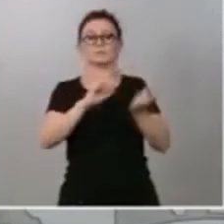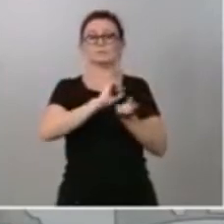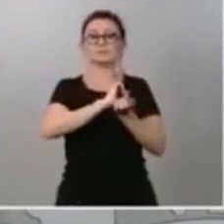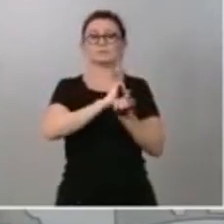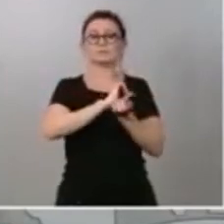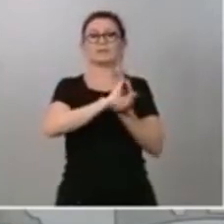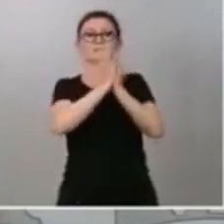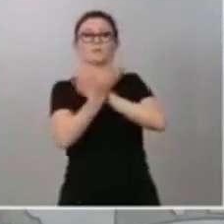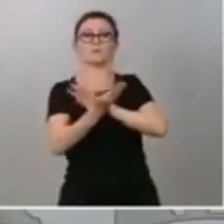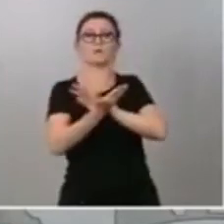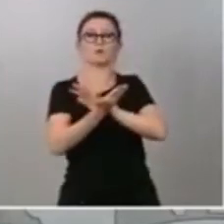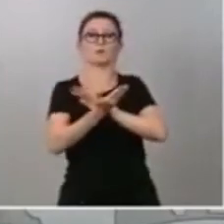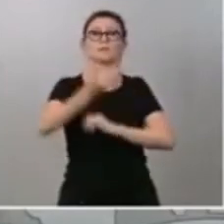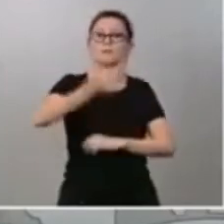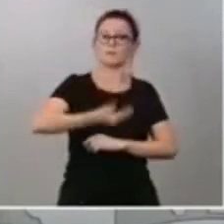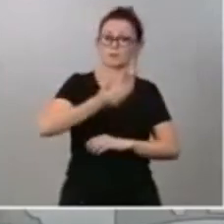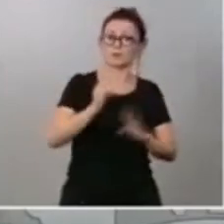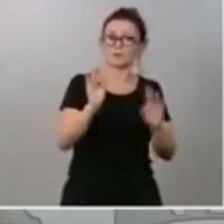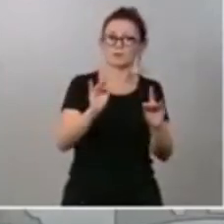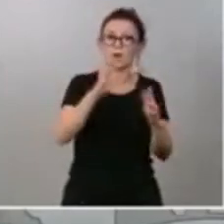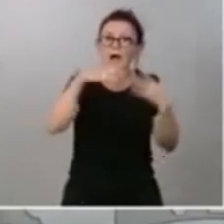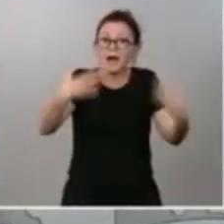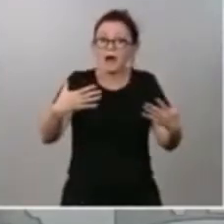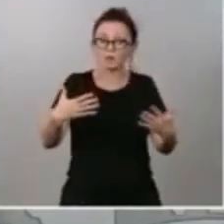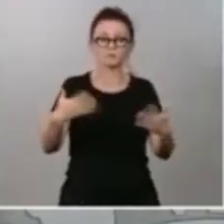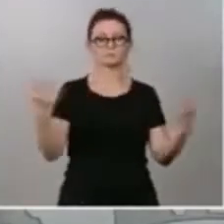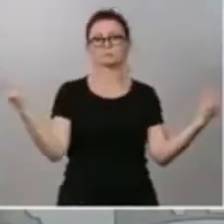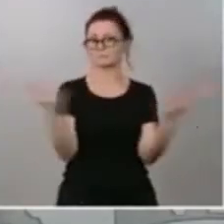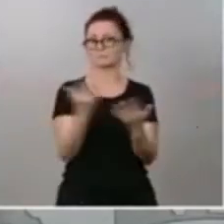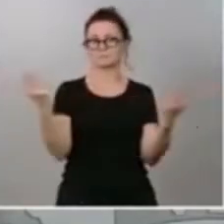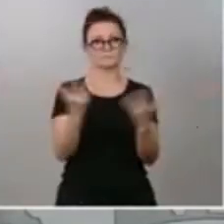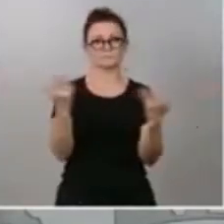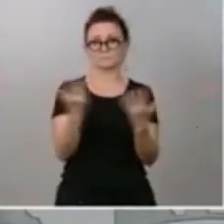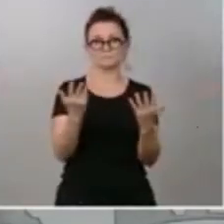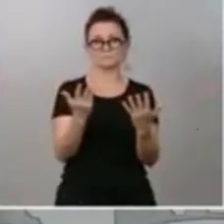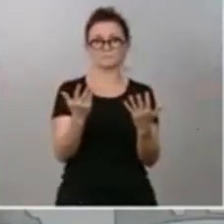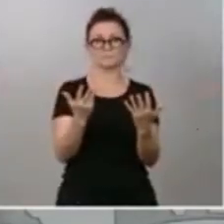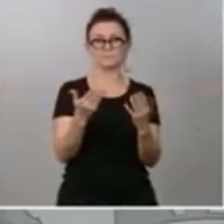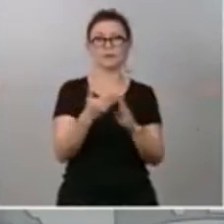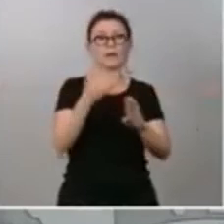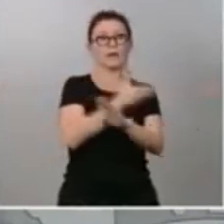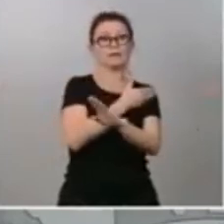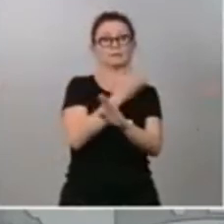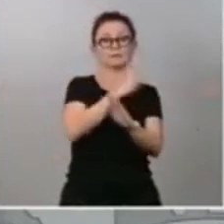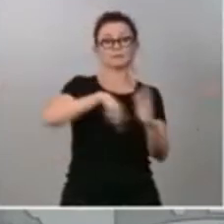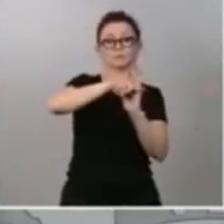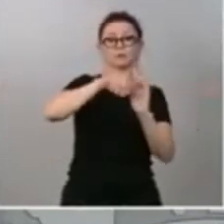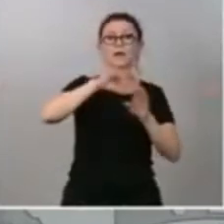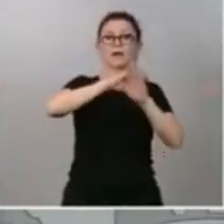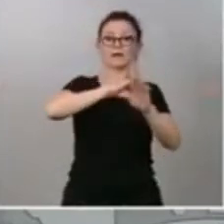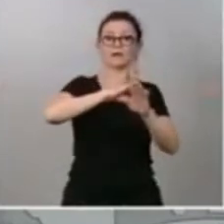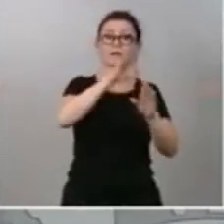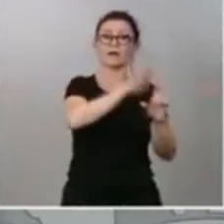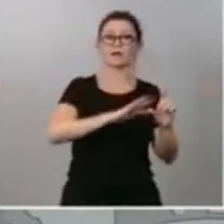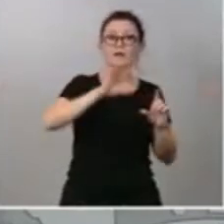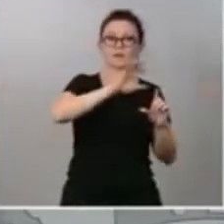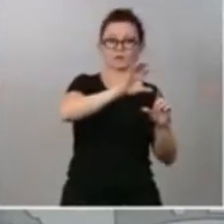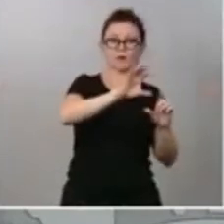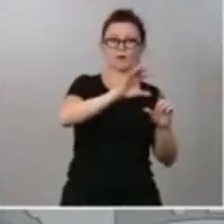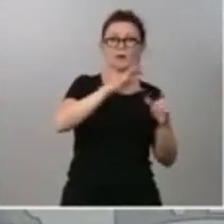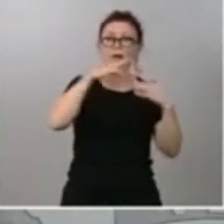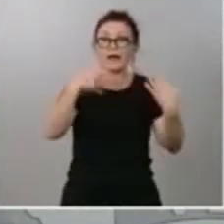imprescindibles. Antes constituían una agenda nacional hoy presiden una agenda continental.